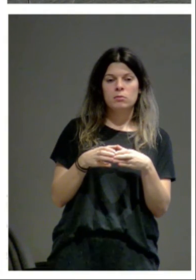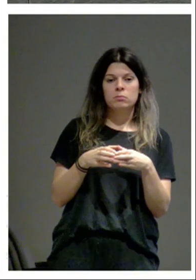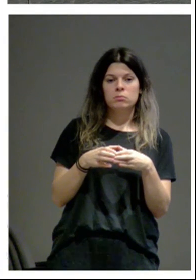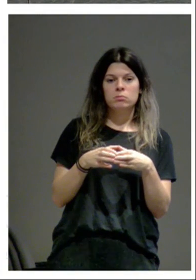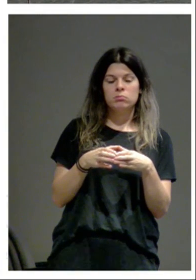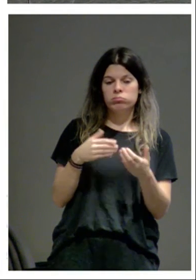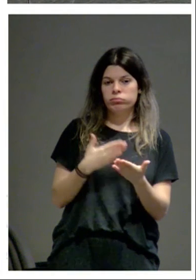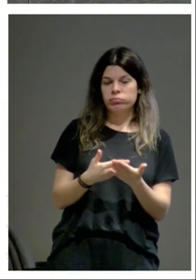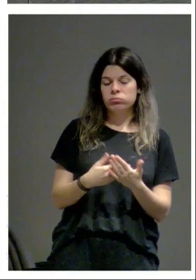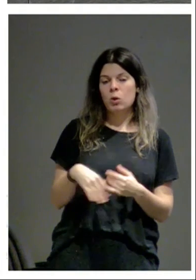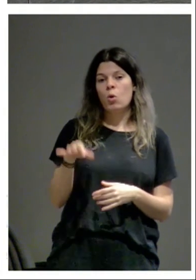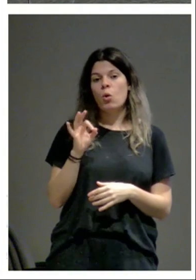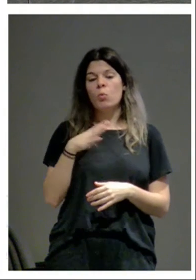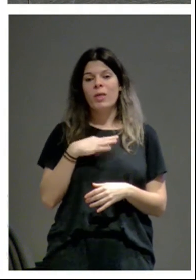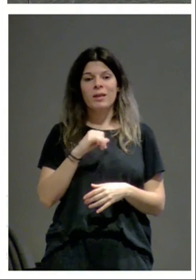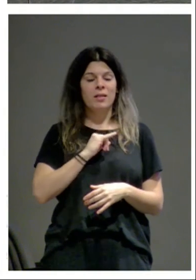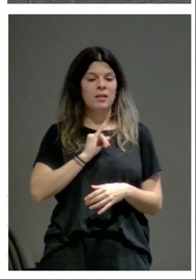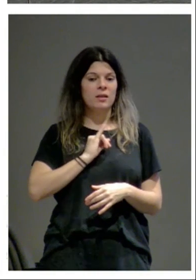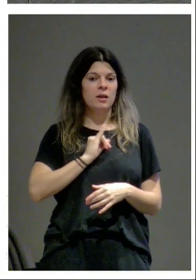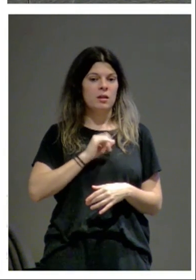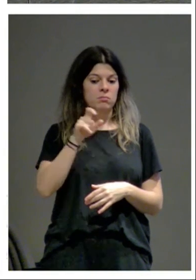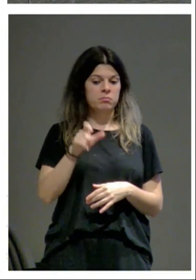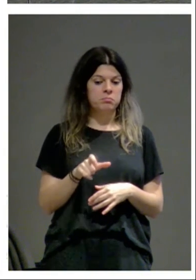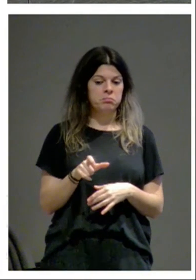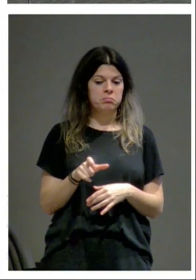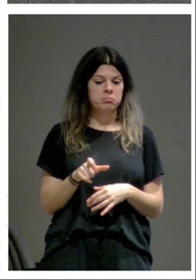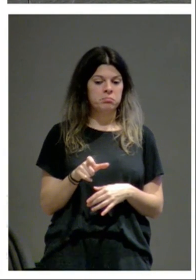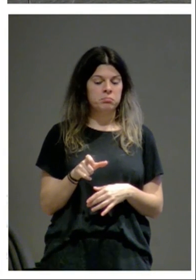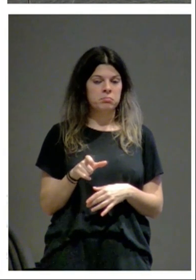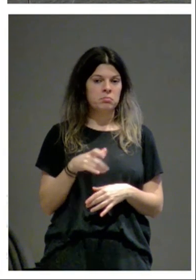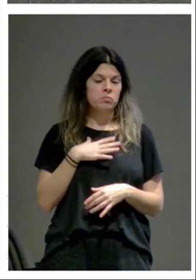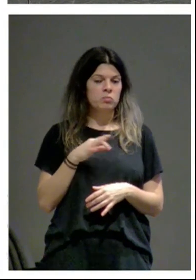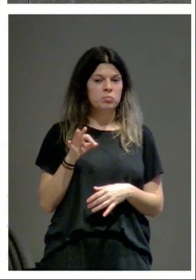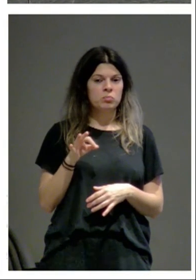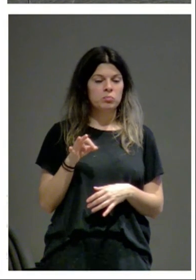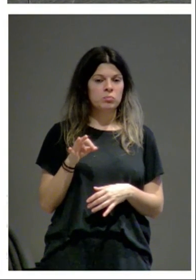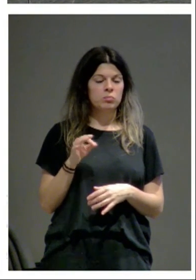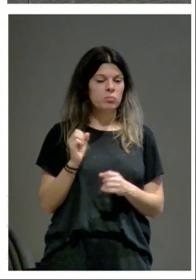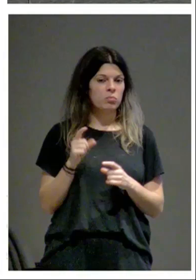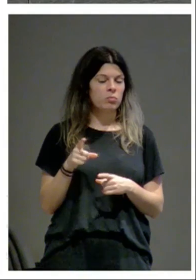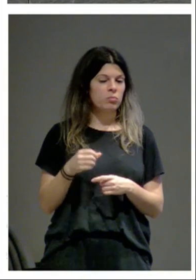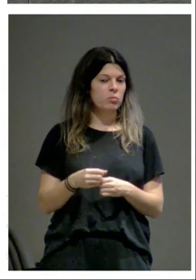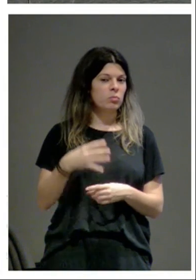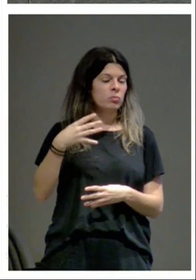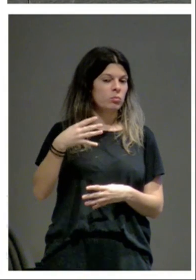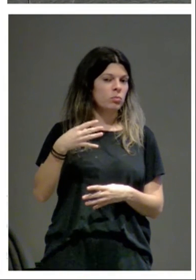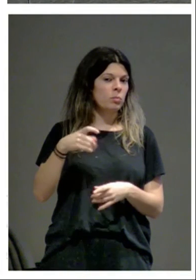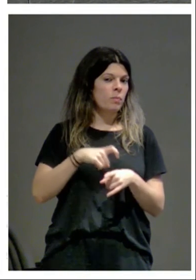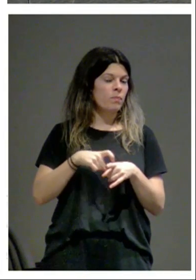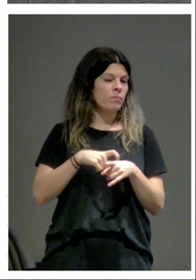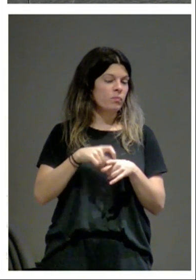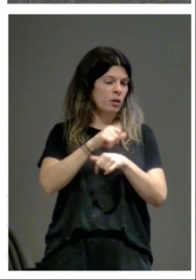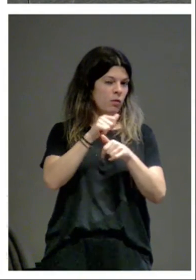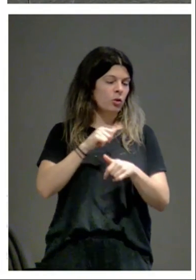puede ser la identidad de un individuo la que lleve a que un edificio tenga una determinada